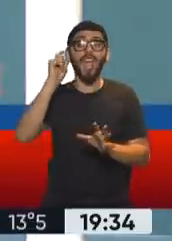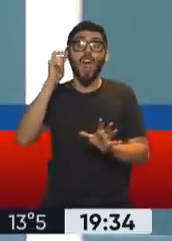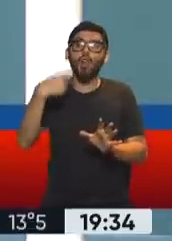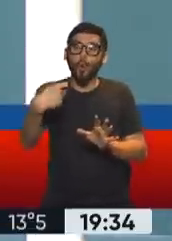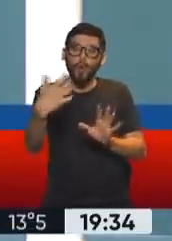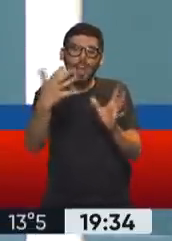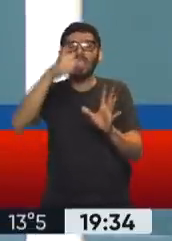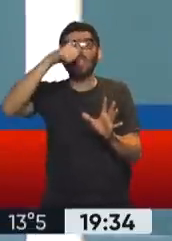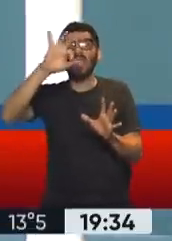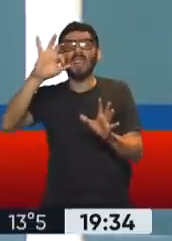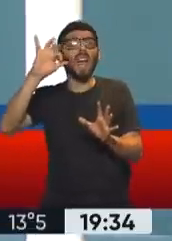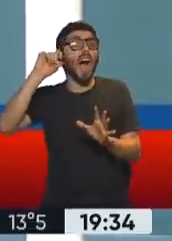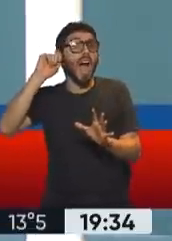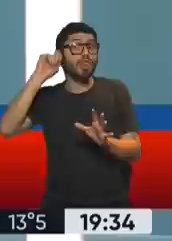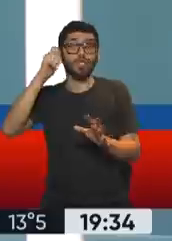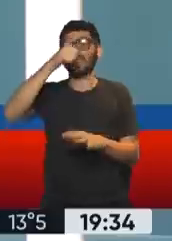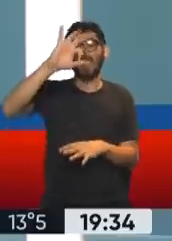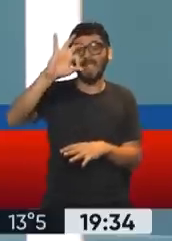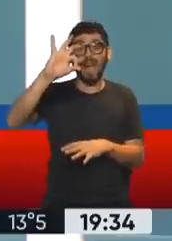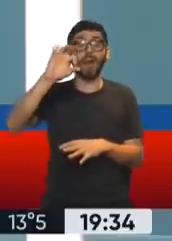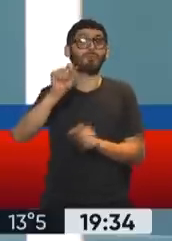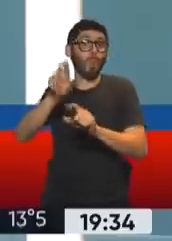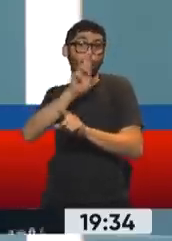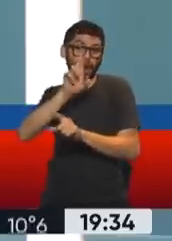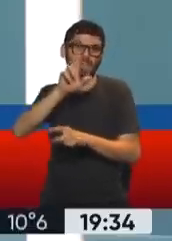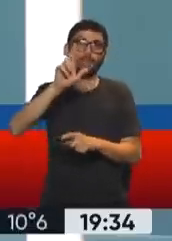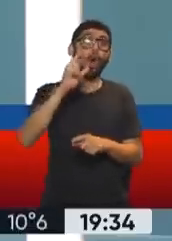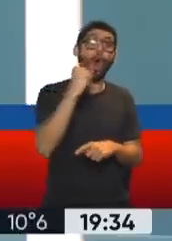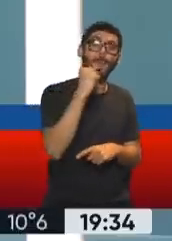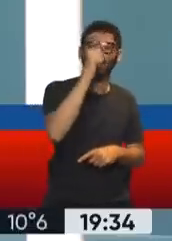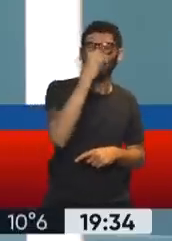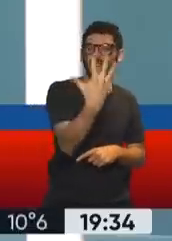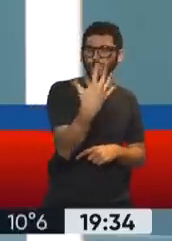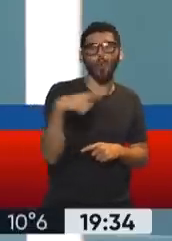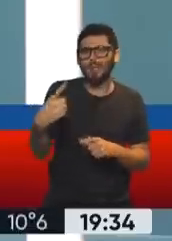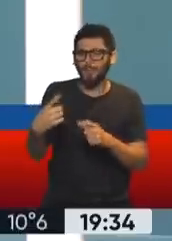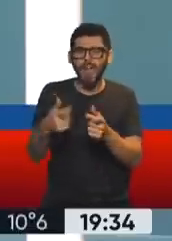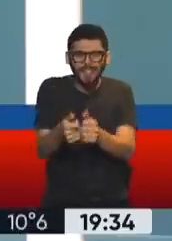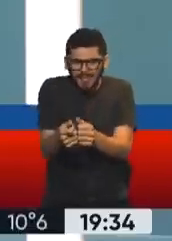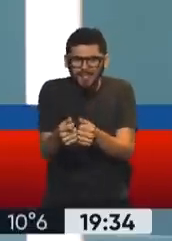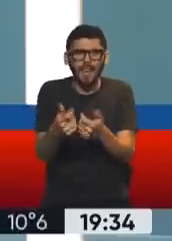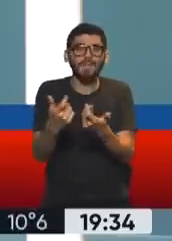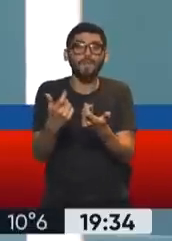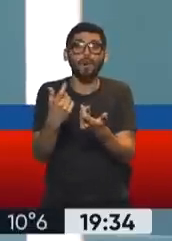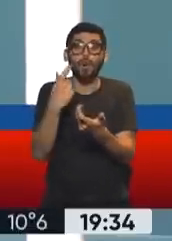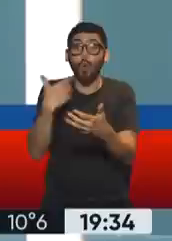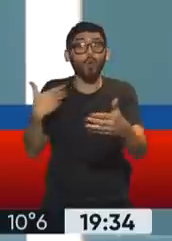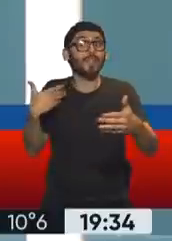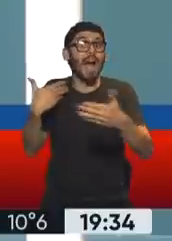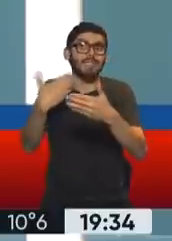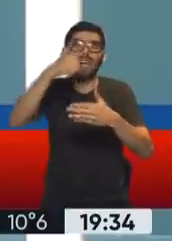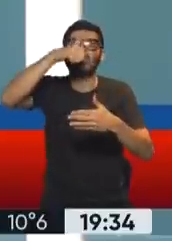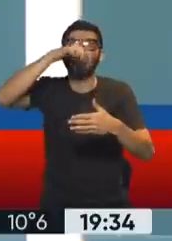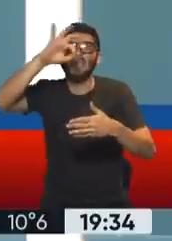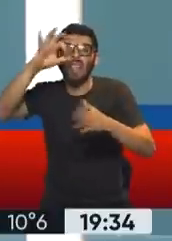60 años, las mujeres, 65 los varones, mirá en el teléfono, en la computadora, en la tablet, en lo que tengas, tus años de servicio,